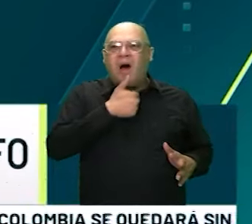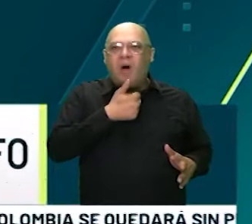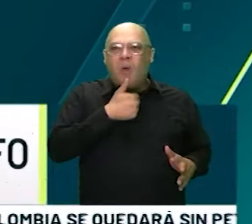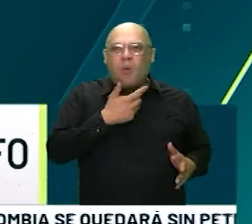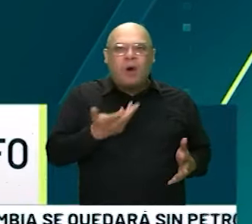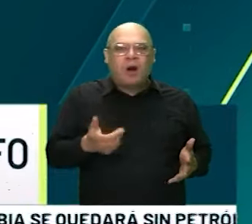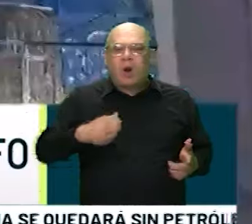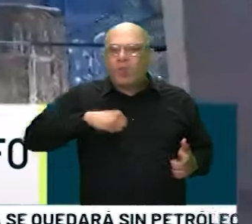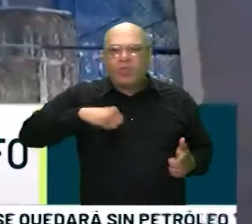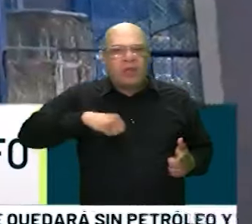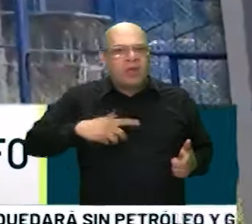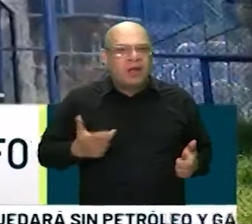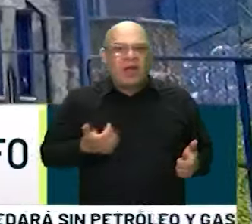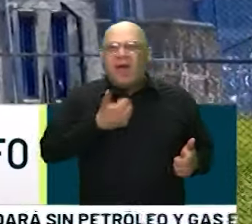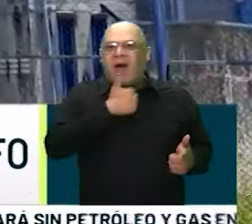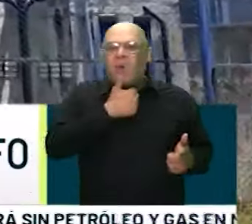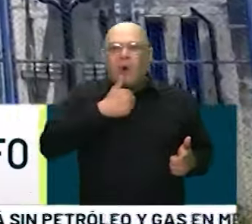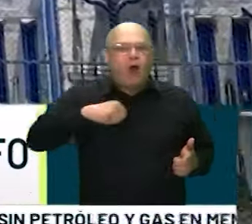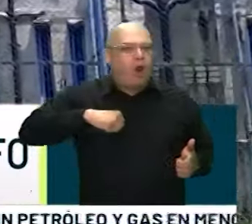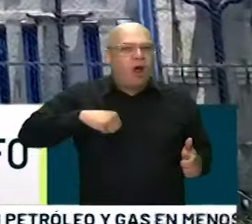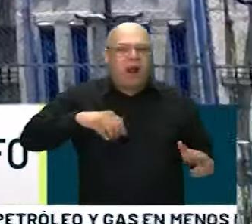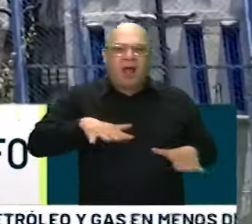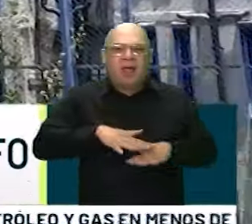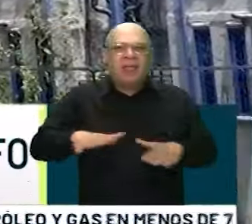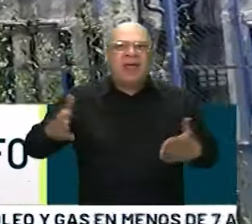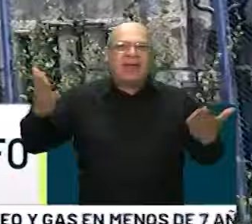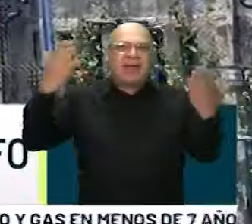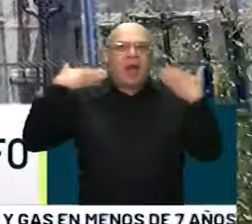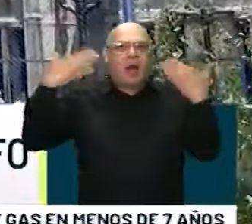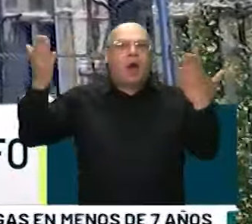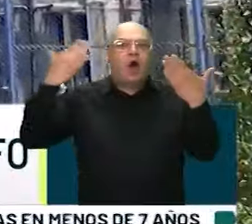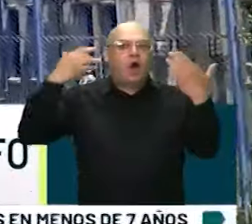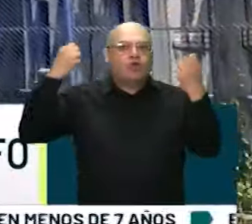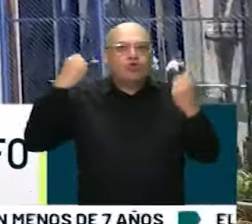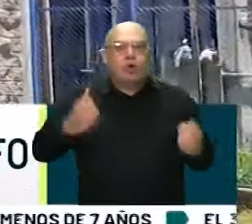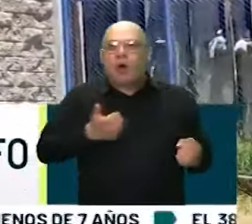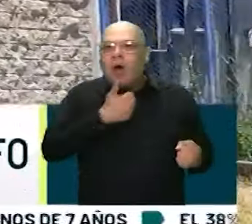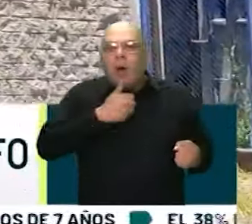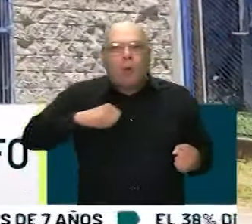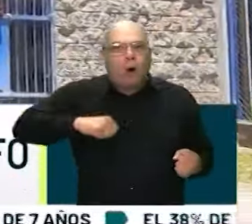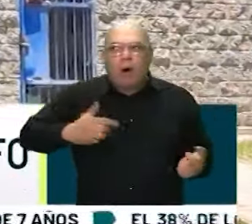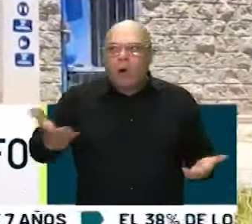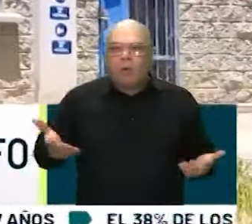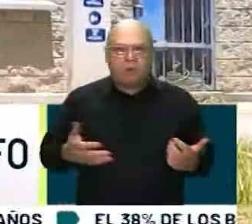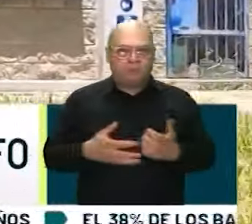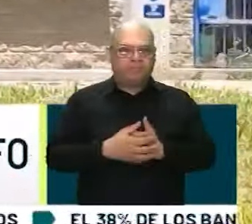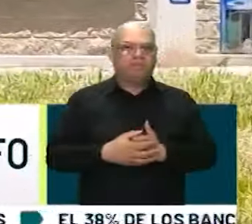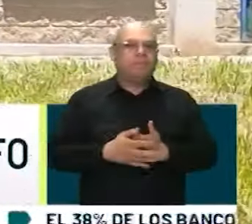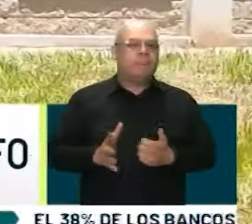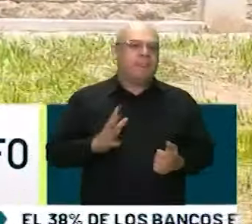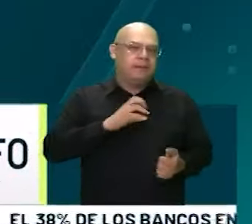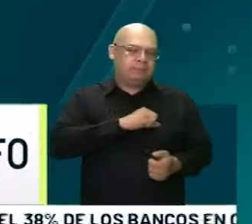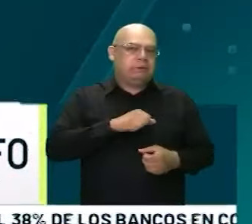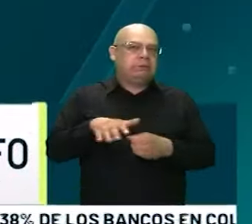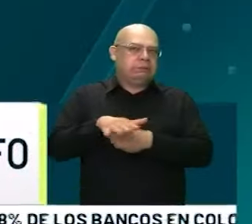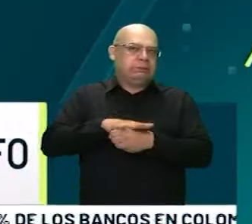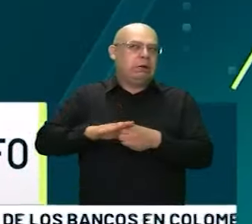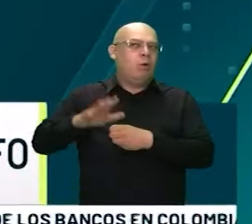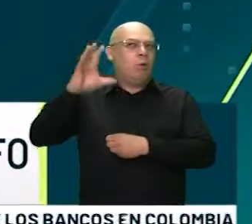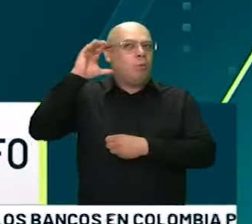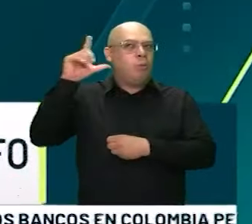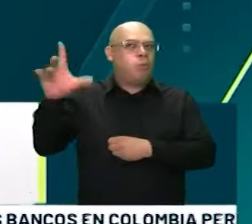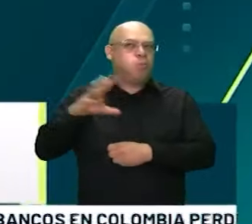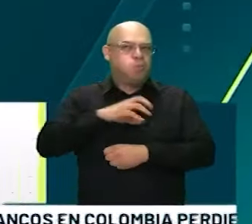agua, agua potable, en ese calor de Puerto Triunfo tan horrible. Estamos muy tristes con la situación que ya están viviendo, ya los tienen,